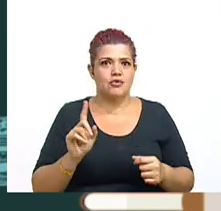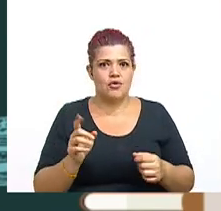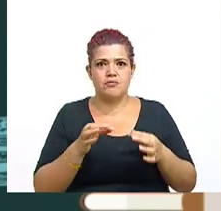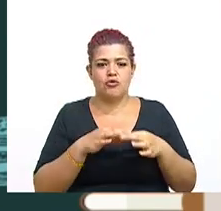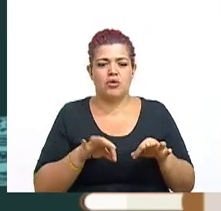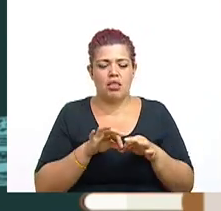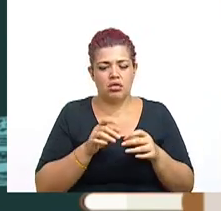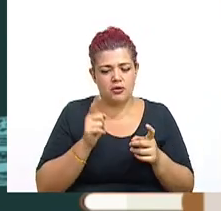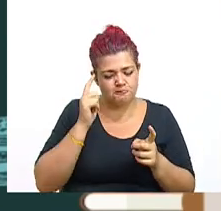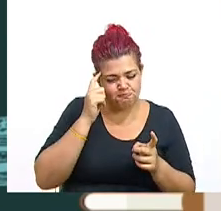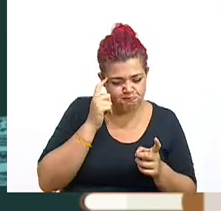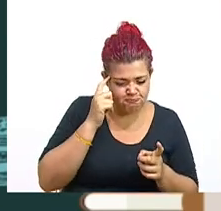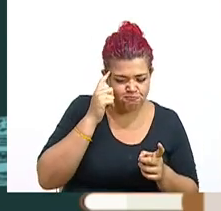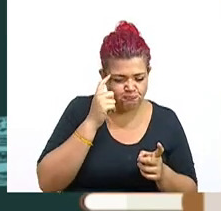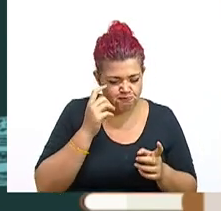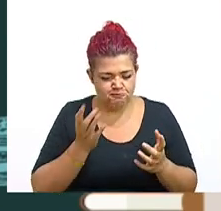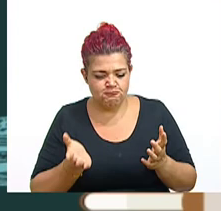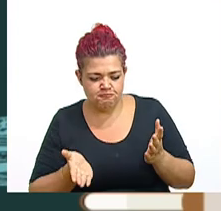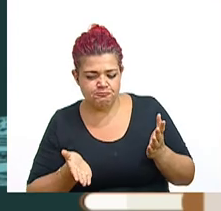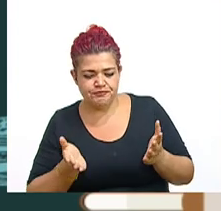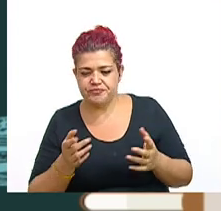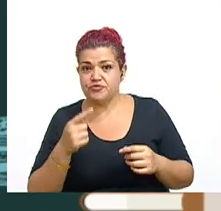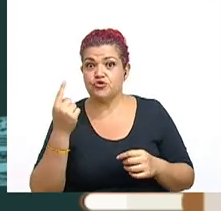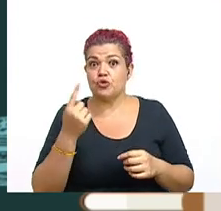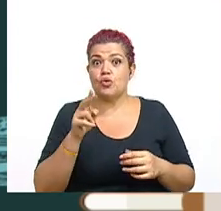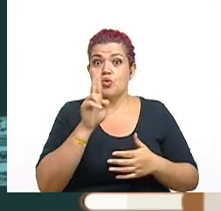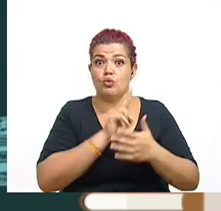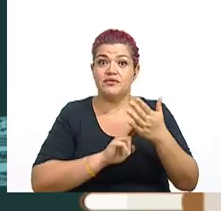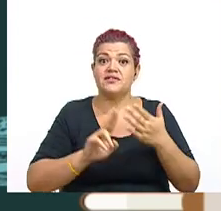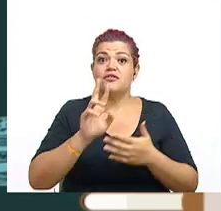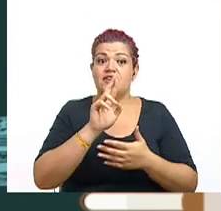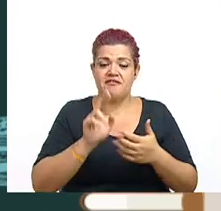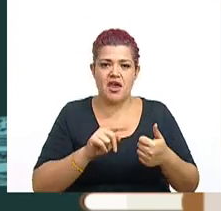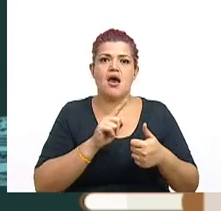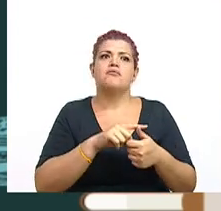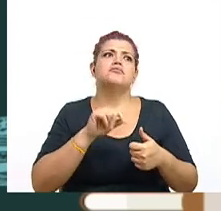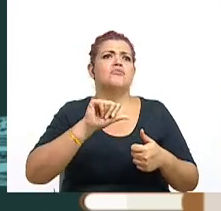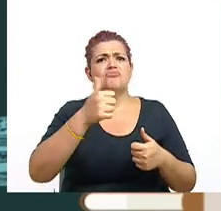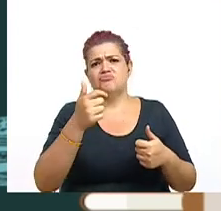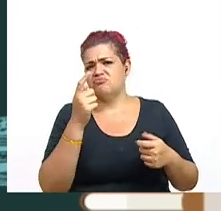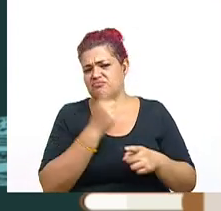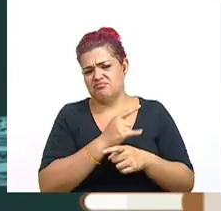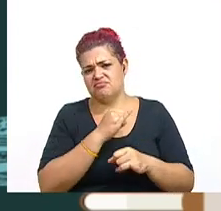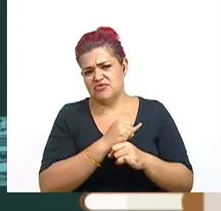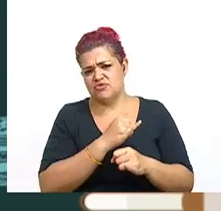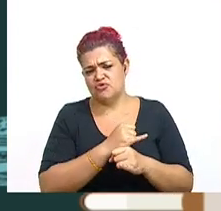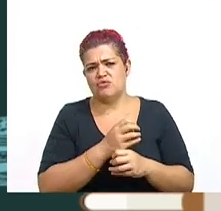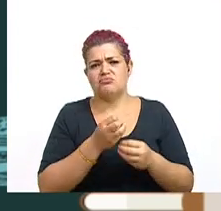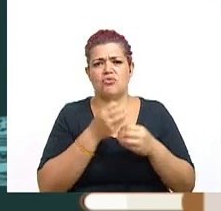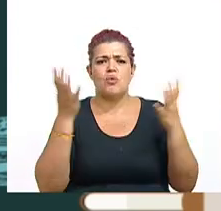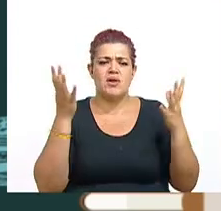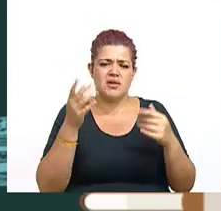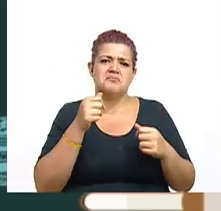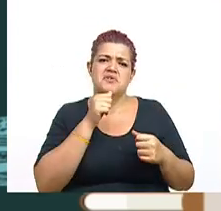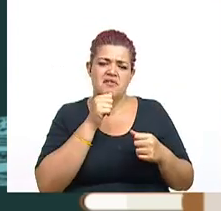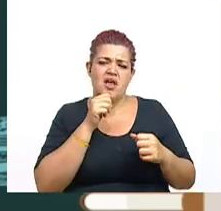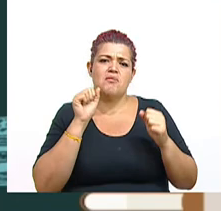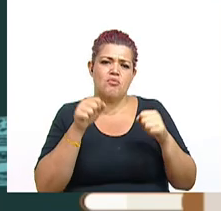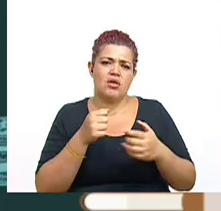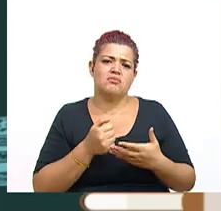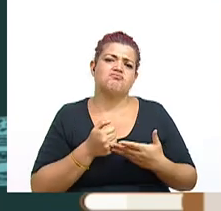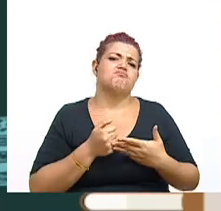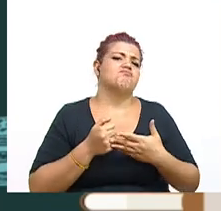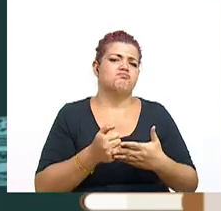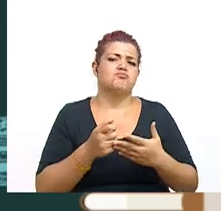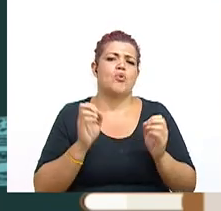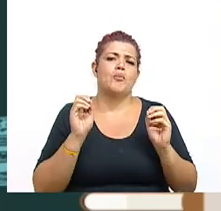pero es importante saber que no solamente la UCR, sino también muchas instituciones públicas y privadas brindan esa